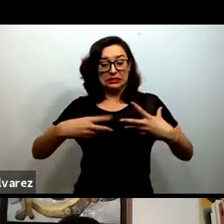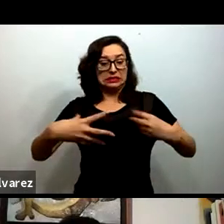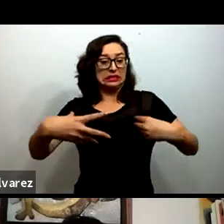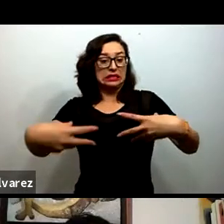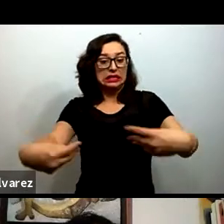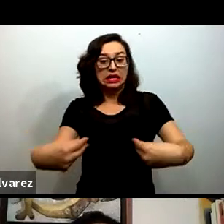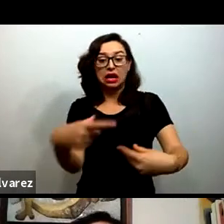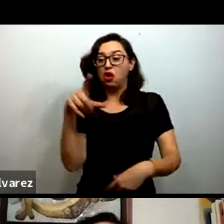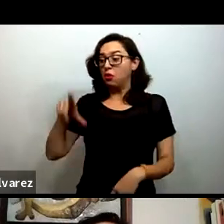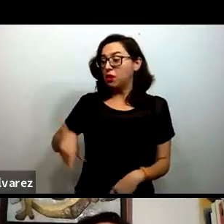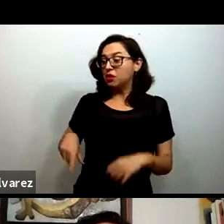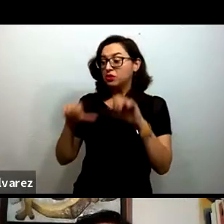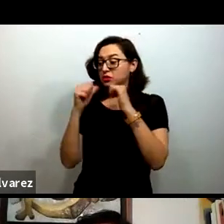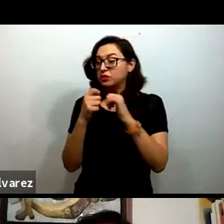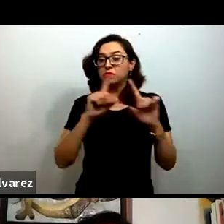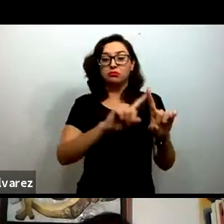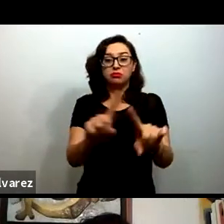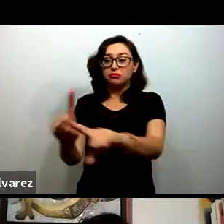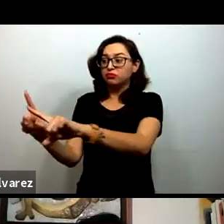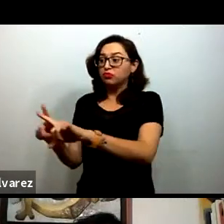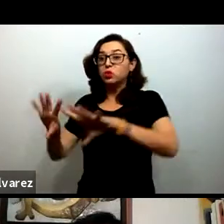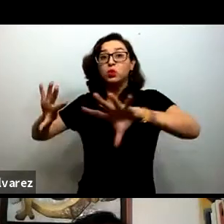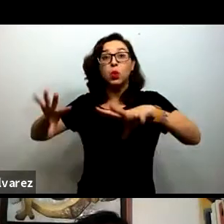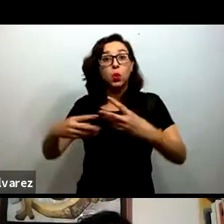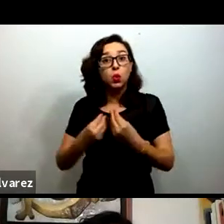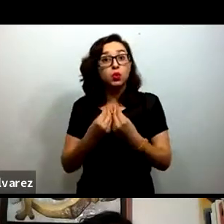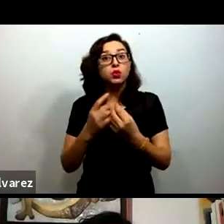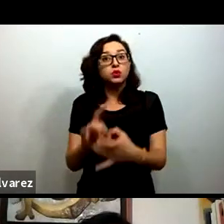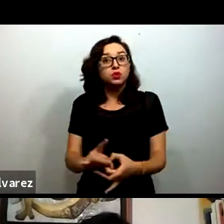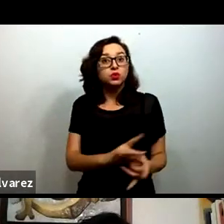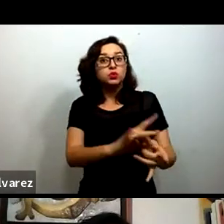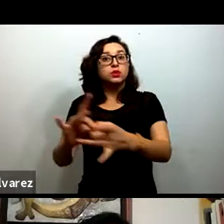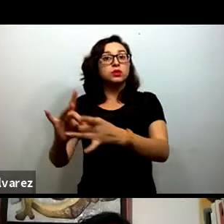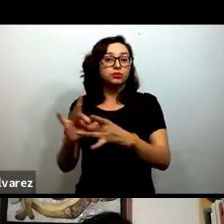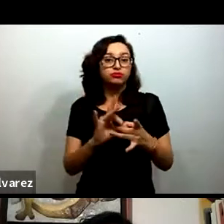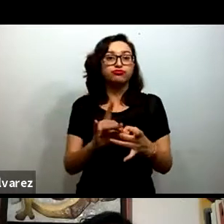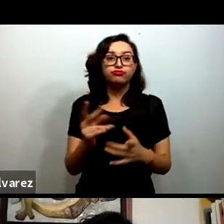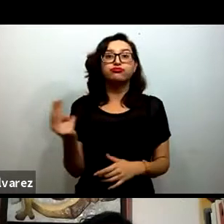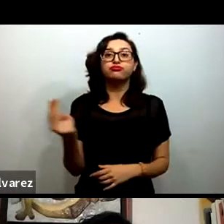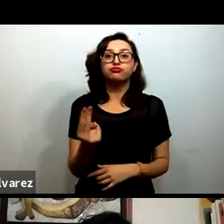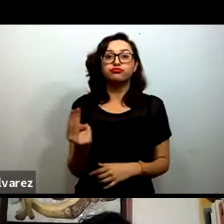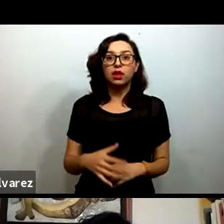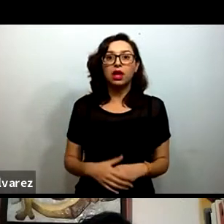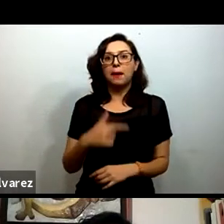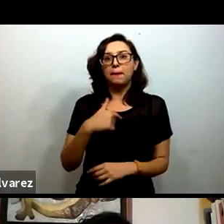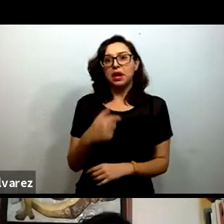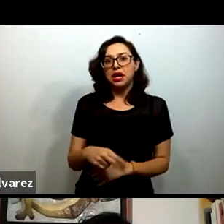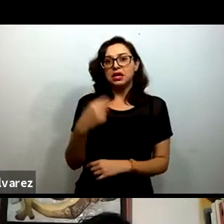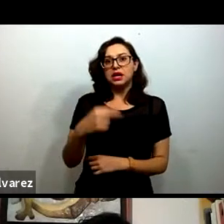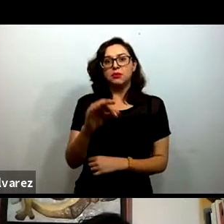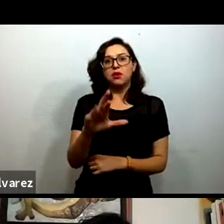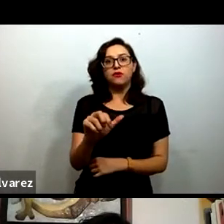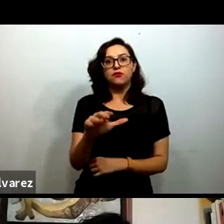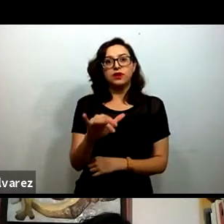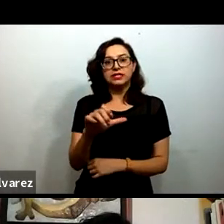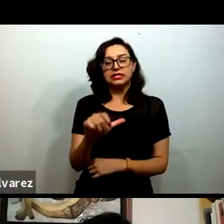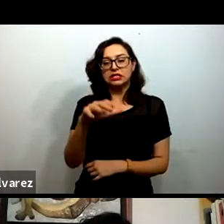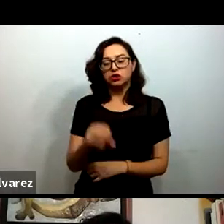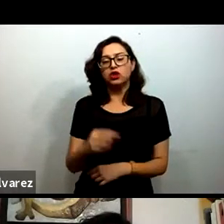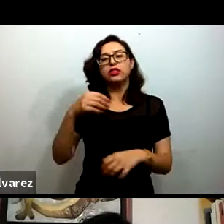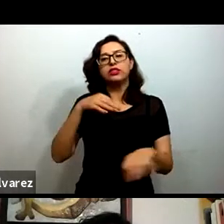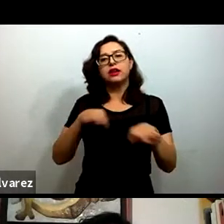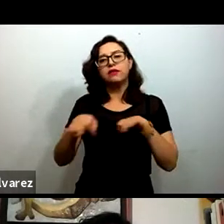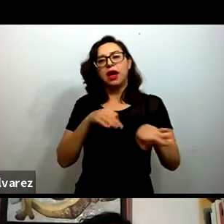Tengo el gusto de moderar este panel. Mi nombre es Francisco Imovich, soy economista senior del Banco Mundial, trabajo en la Unidad de